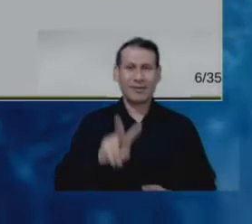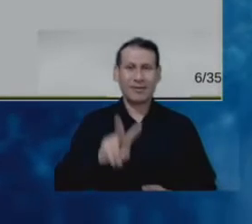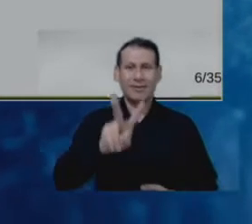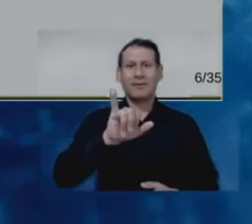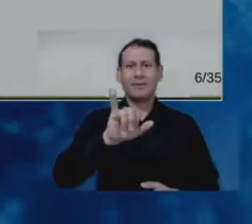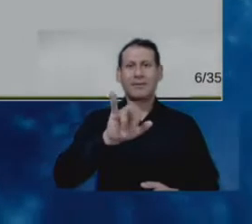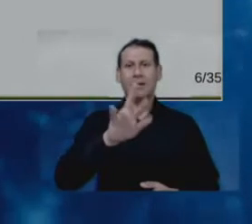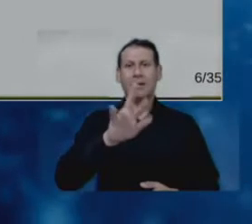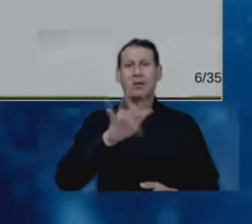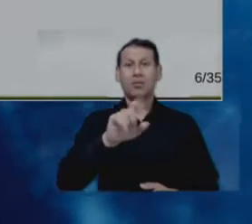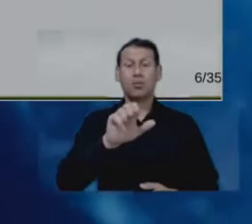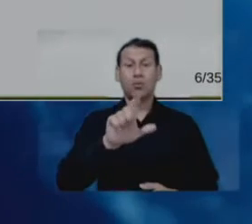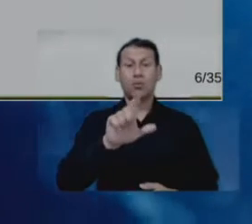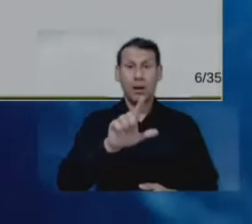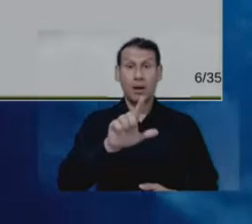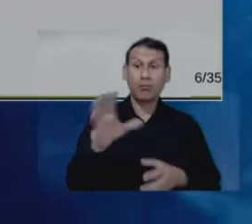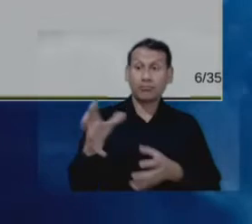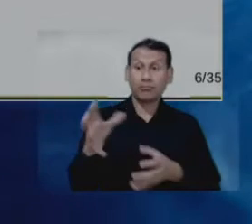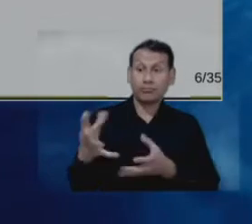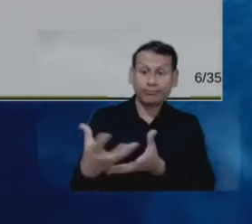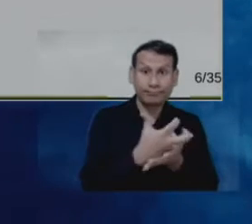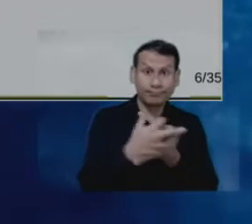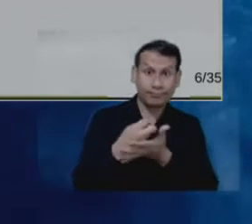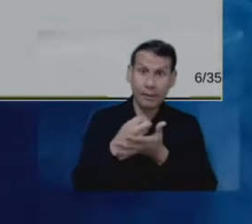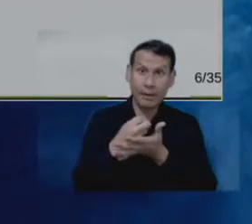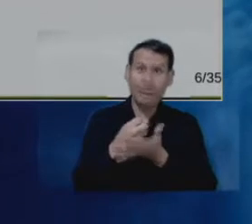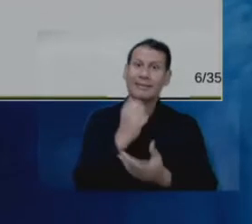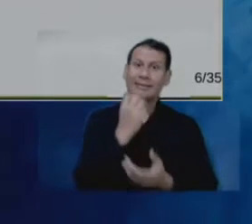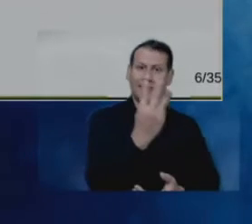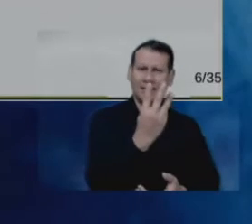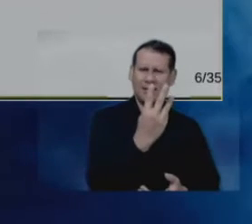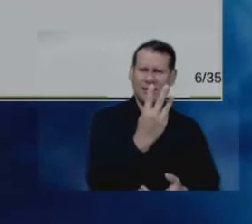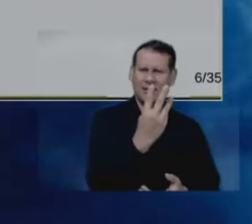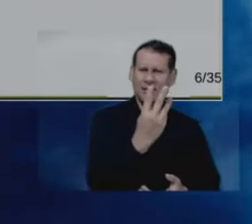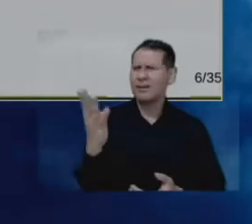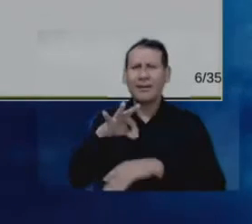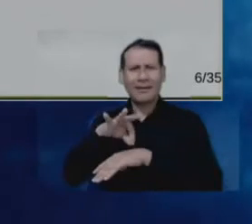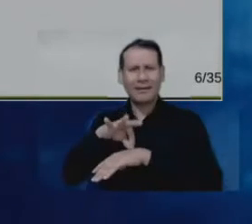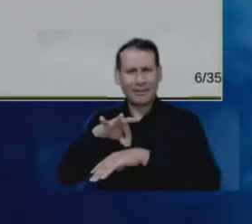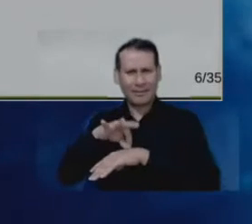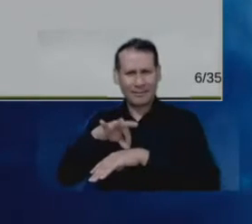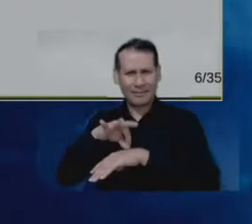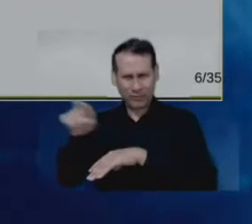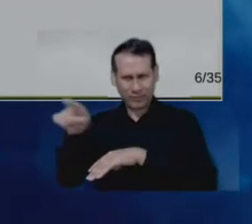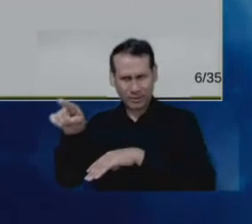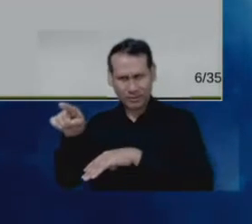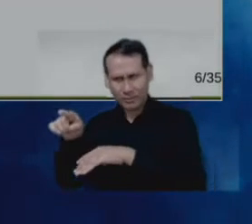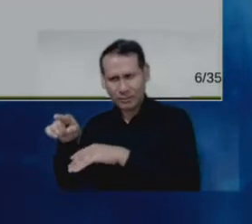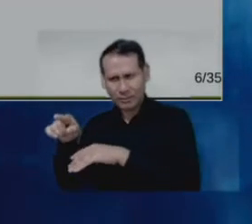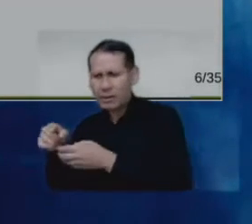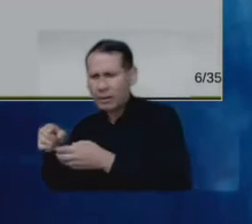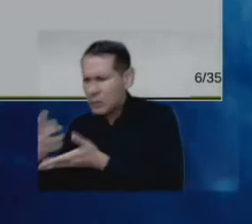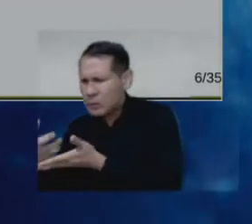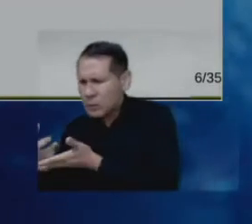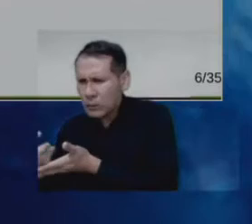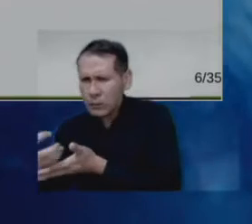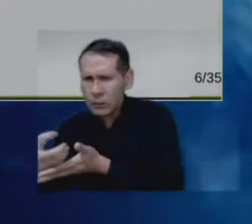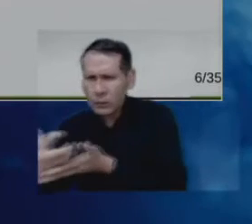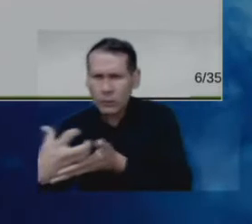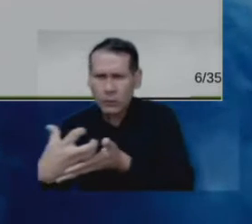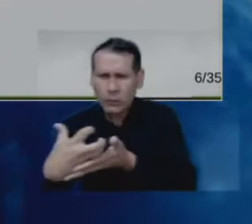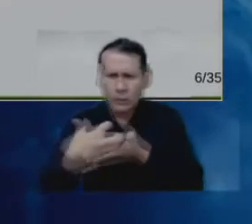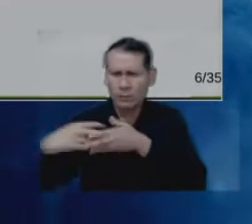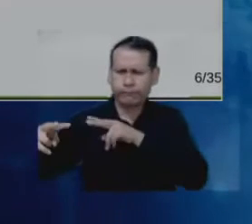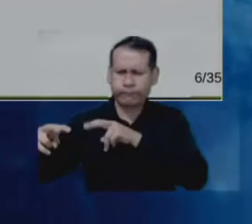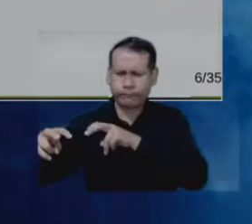3 que es desarrollada por la Fundación ATIS donde ha hecho una compilación muy juiciosa y exhaustiva de